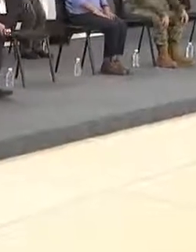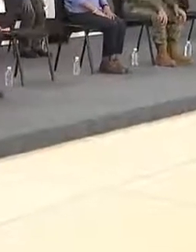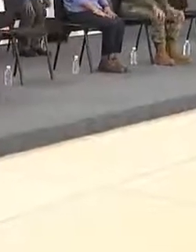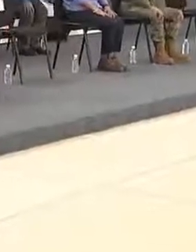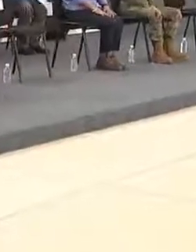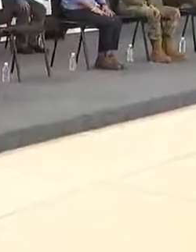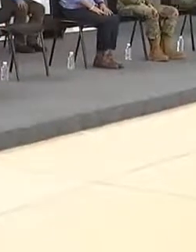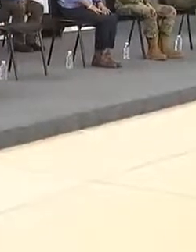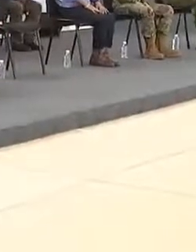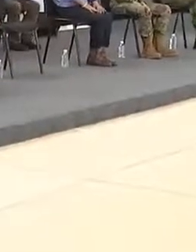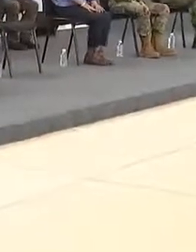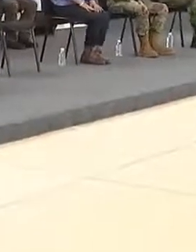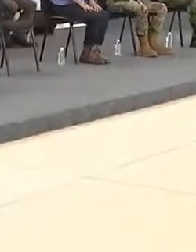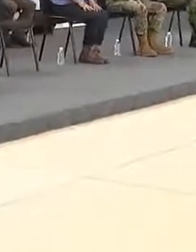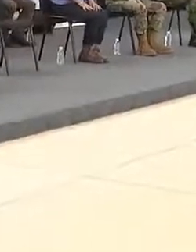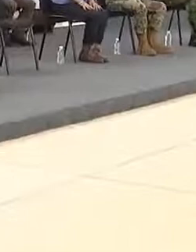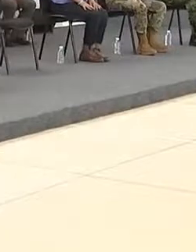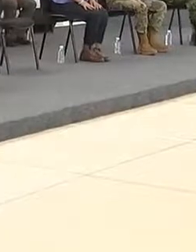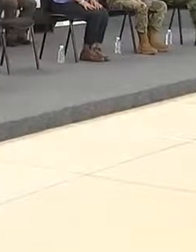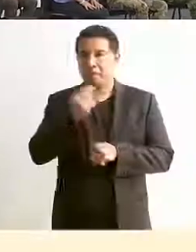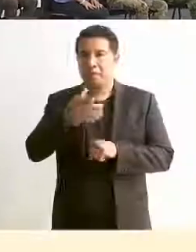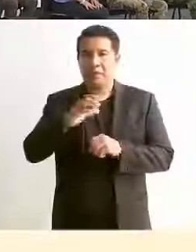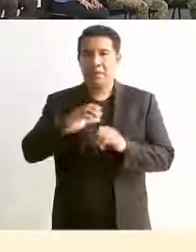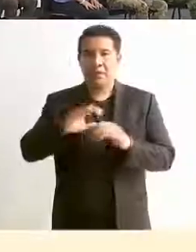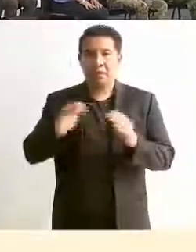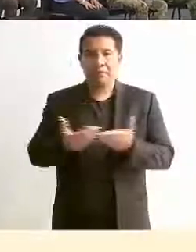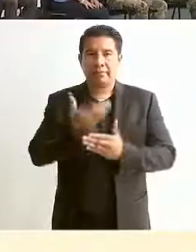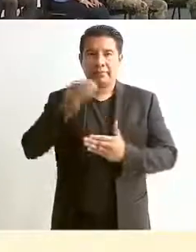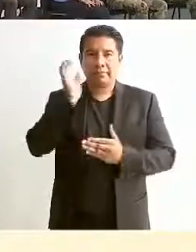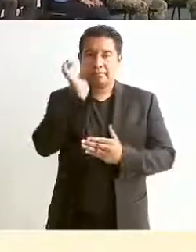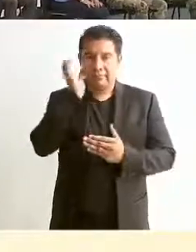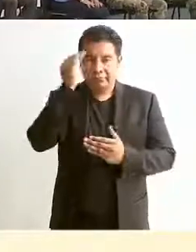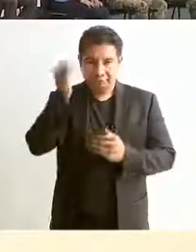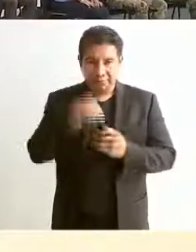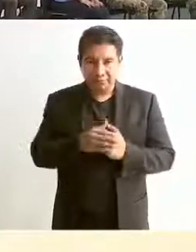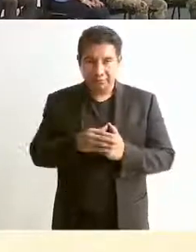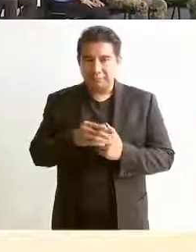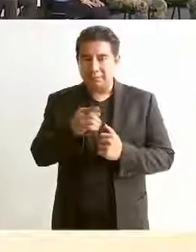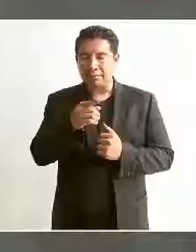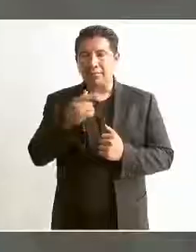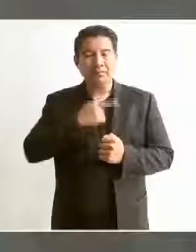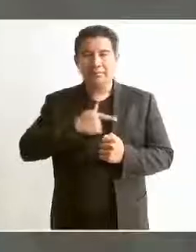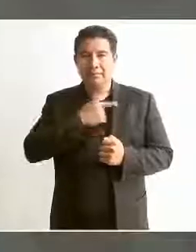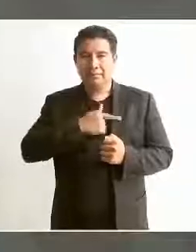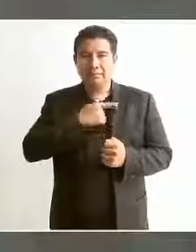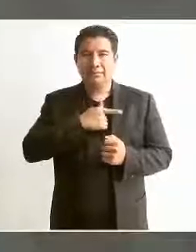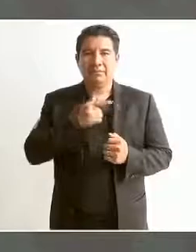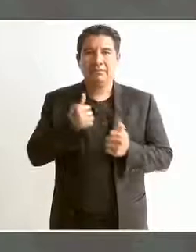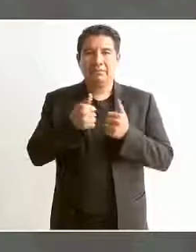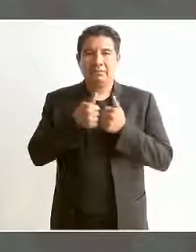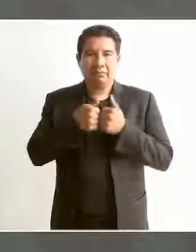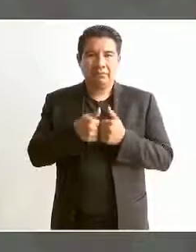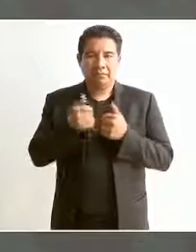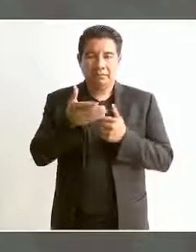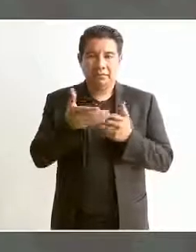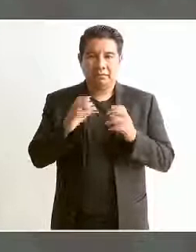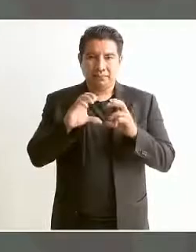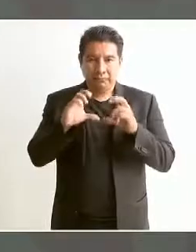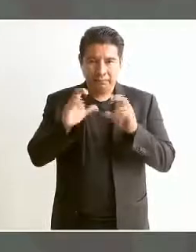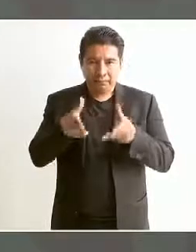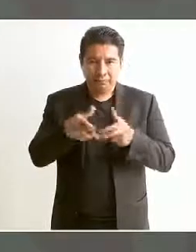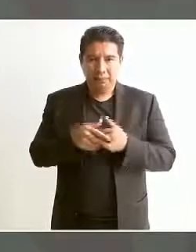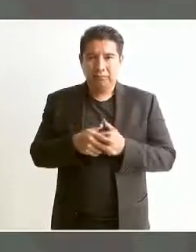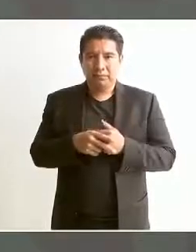Amigas, amigos de San Cristóbal, nos da mucho gusto estar en Chiapas,